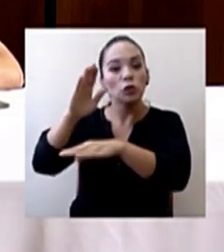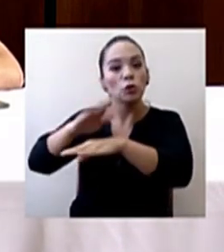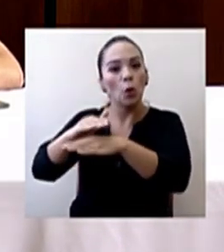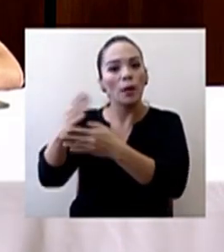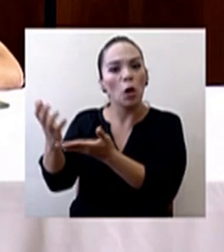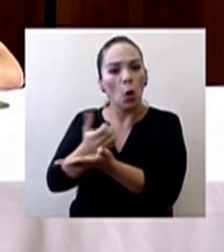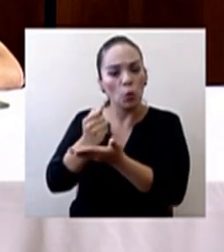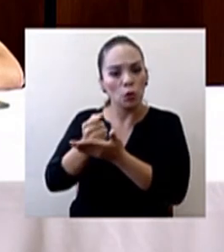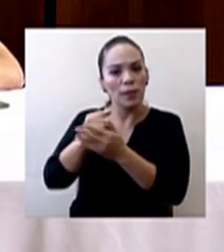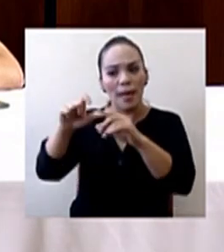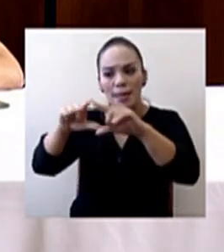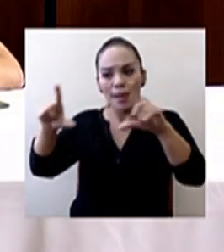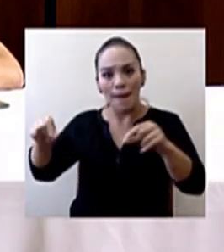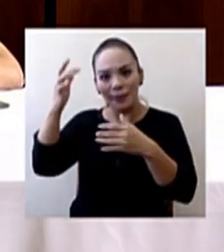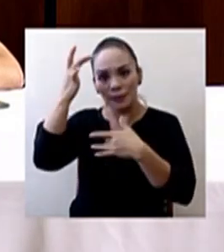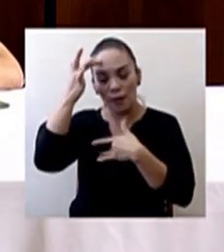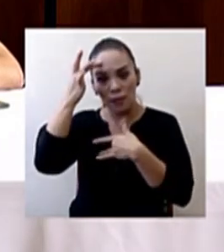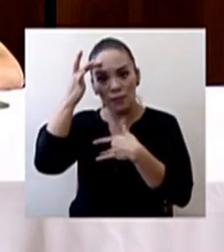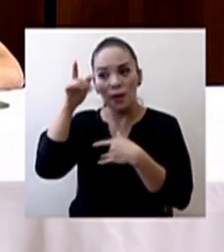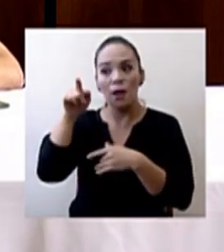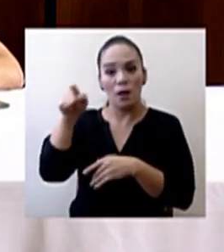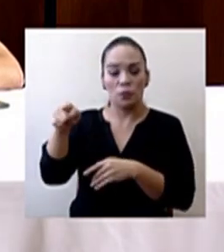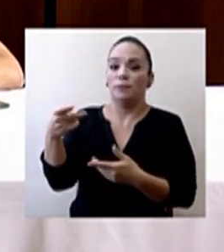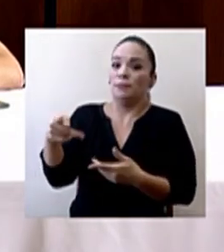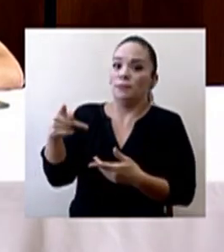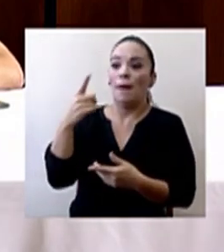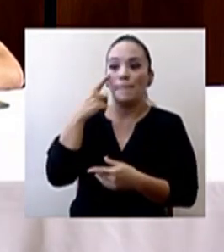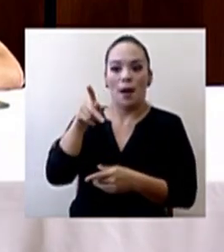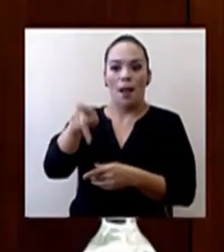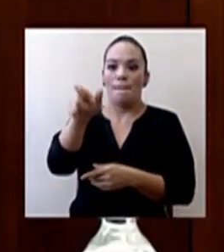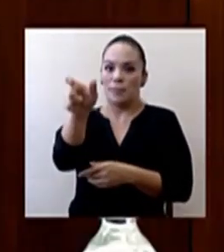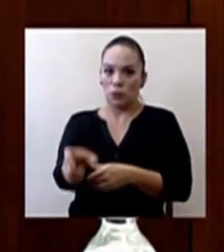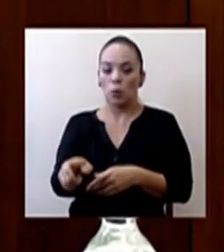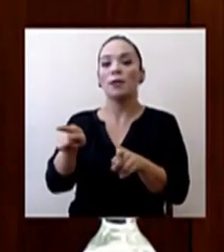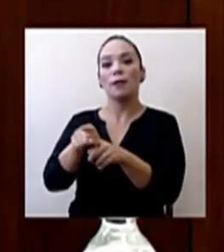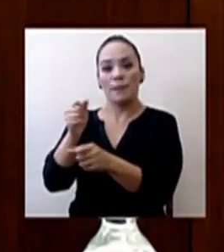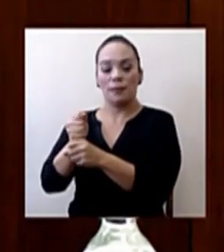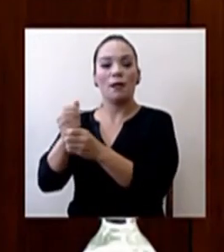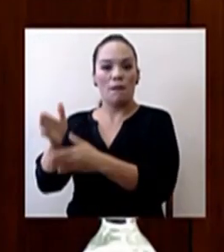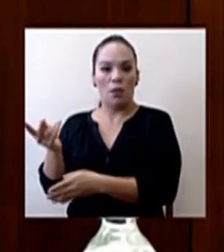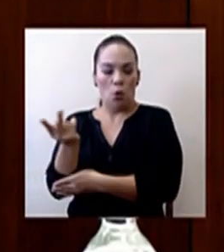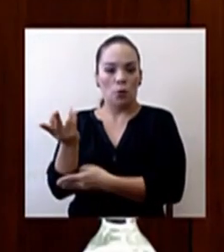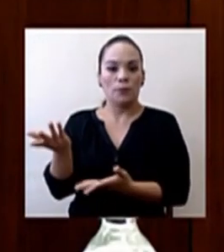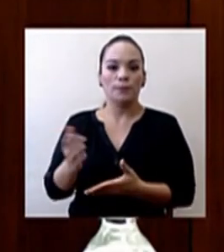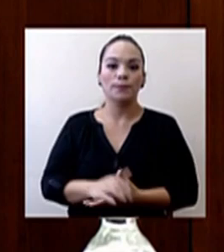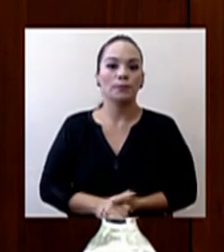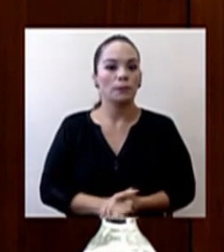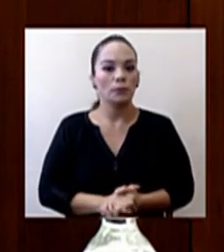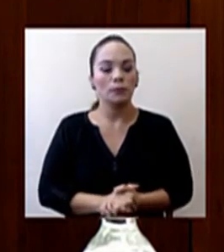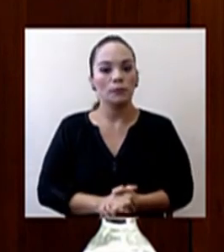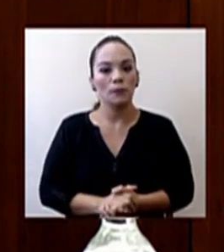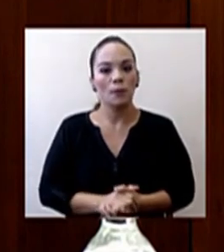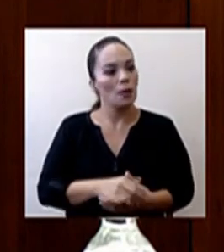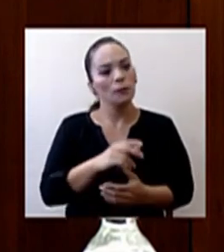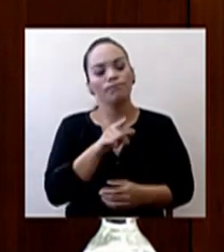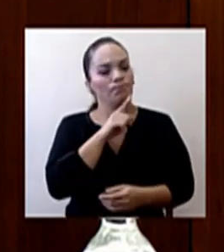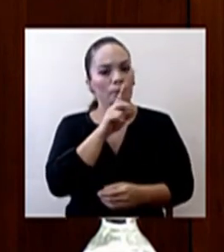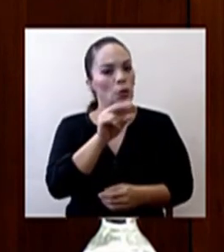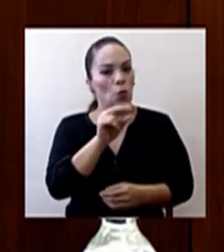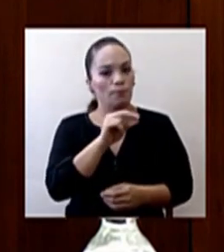incapacidades exponiendo tanto al asegurado como al mismo trabajador? Doctor No, todo lo contrario.